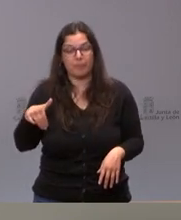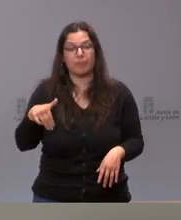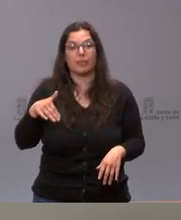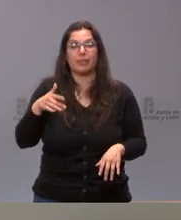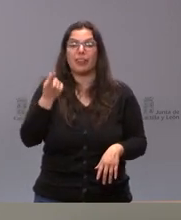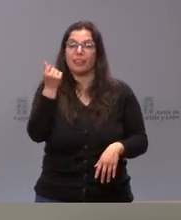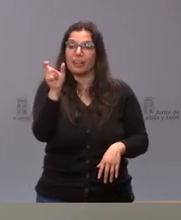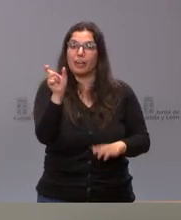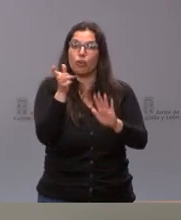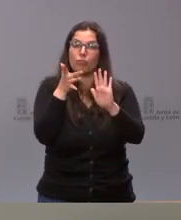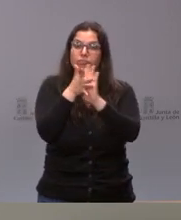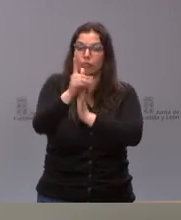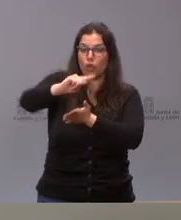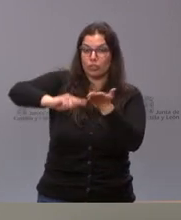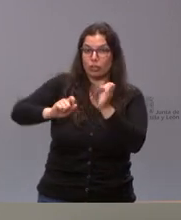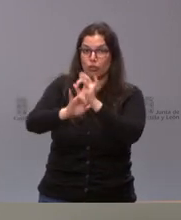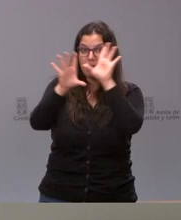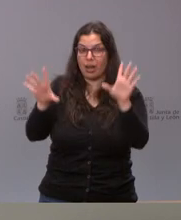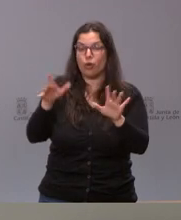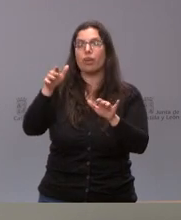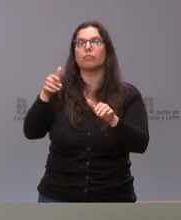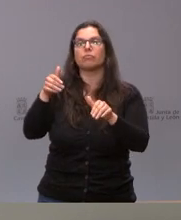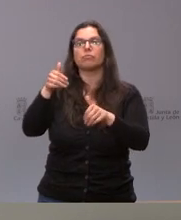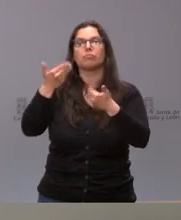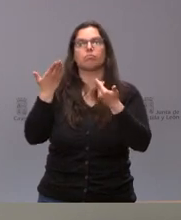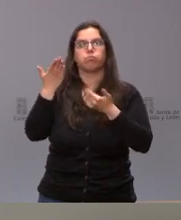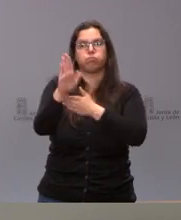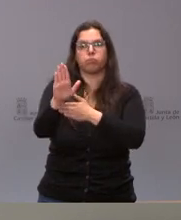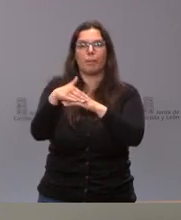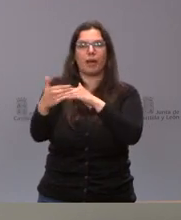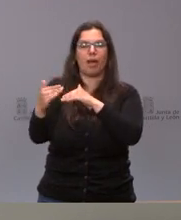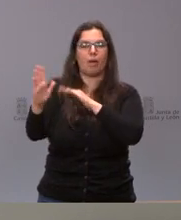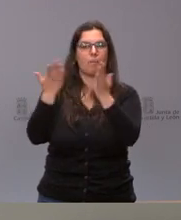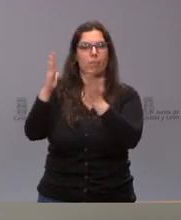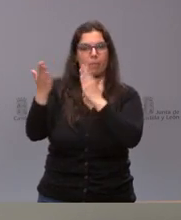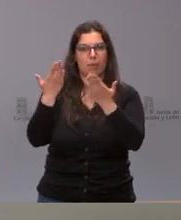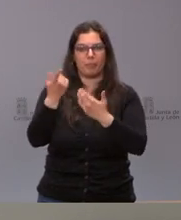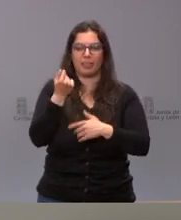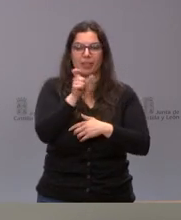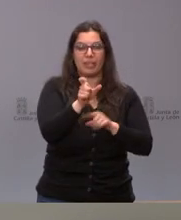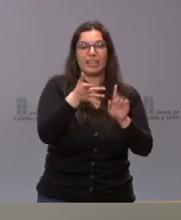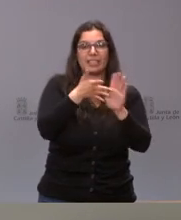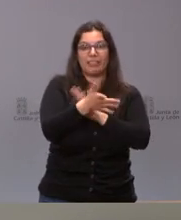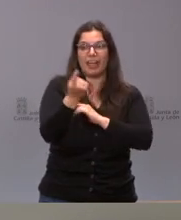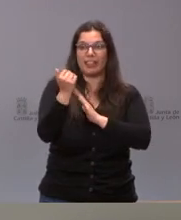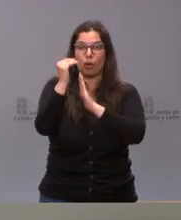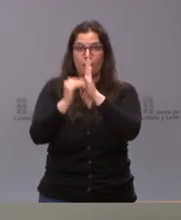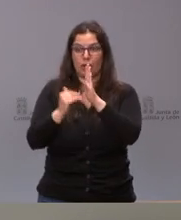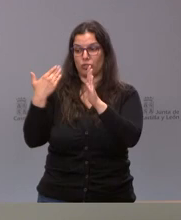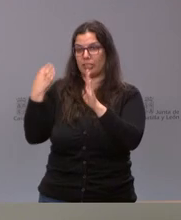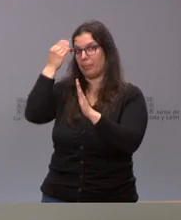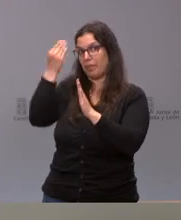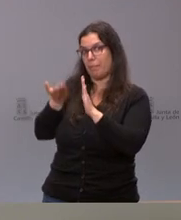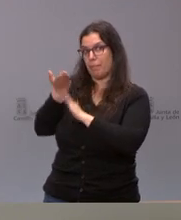del contrato y licitar ese contrato por el importe que ustedes señalan no es que la cantidad sea menor de la inicialmente prevista sino que